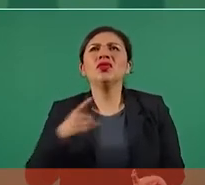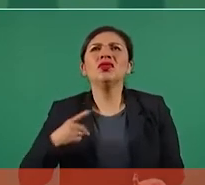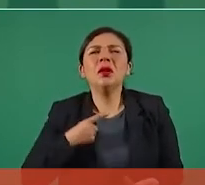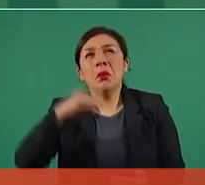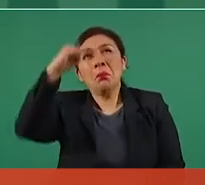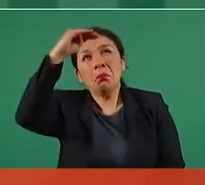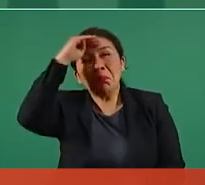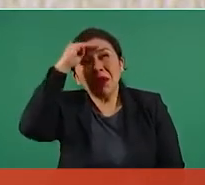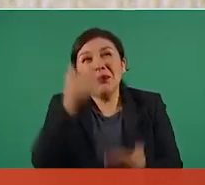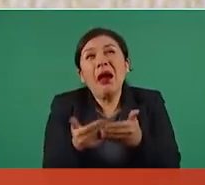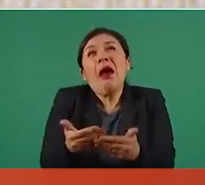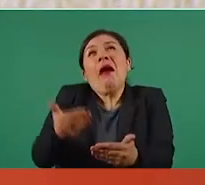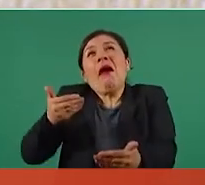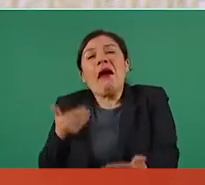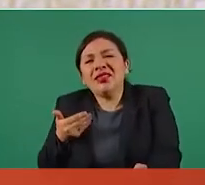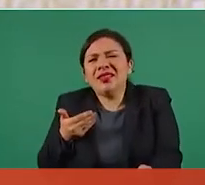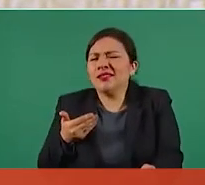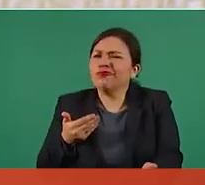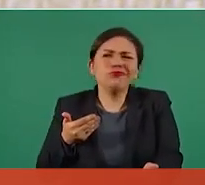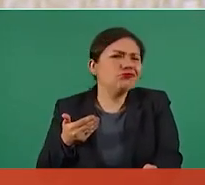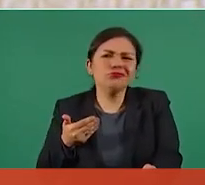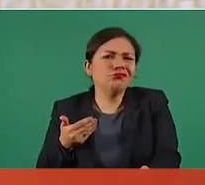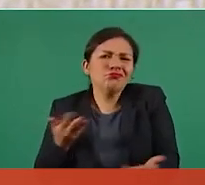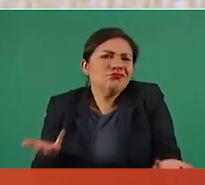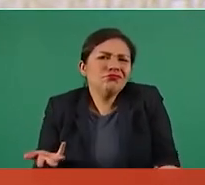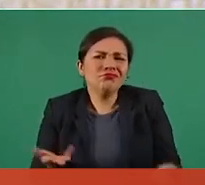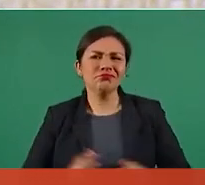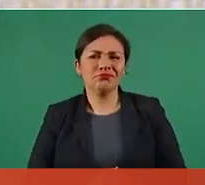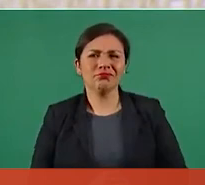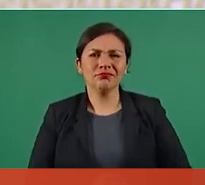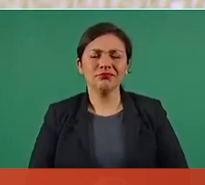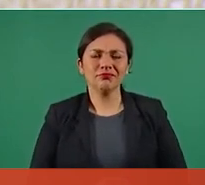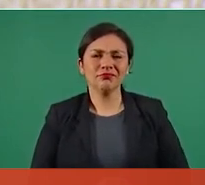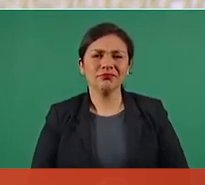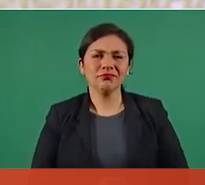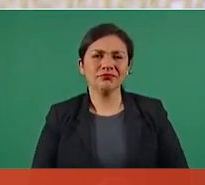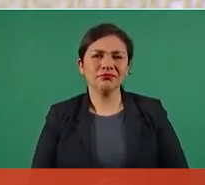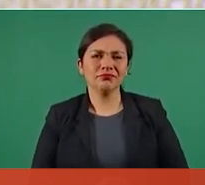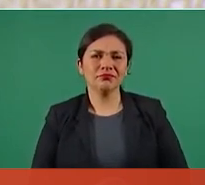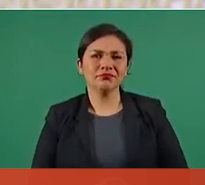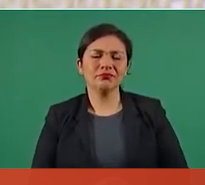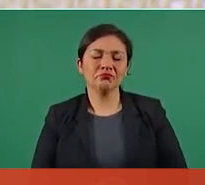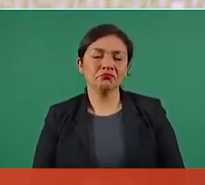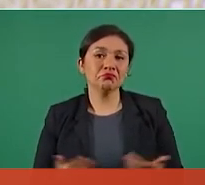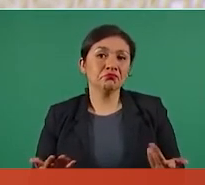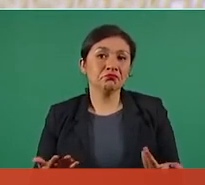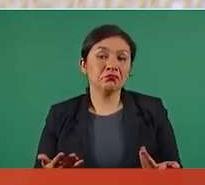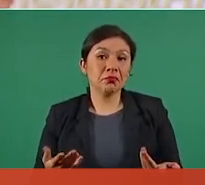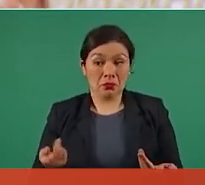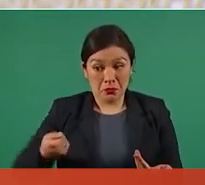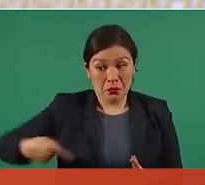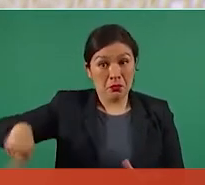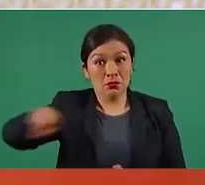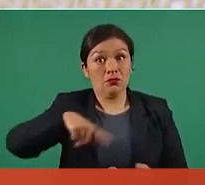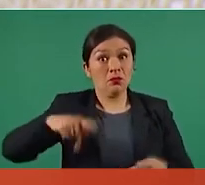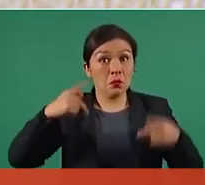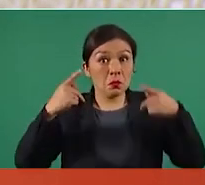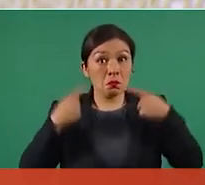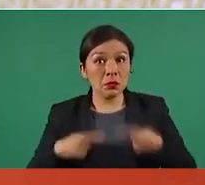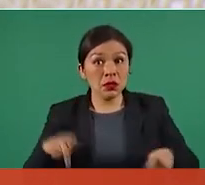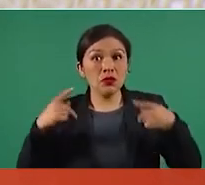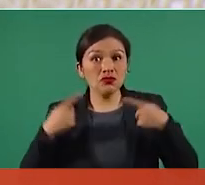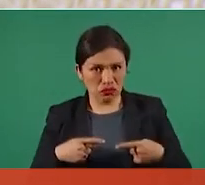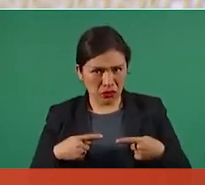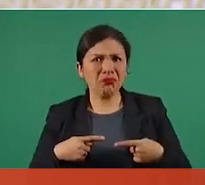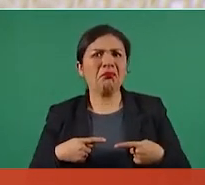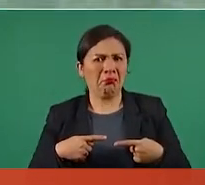vísperas, porque la gente puede